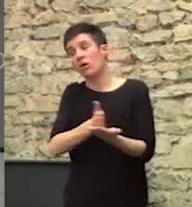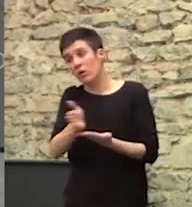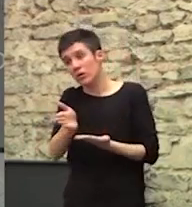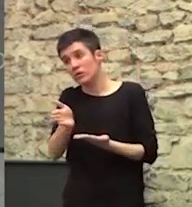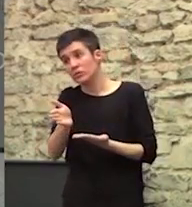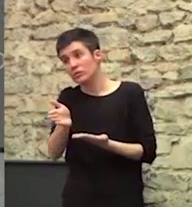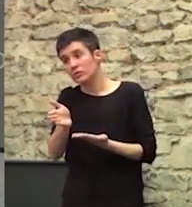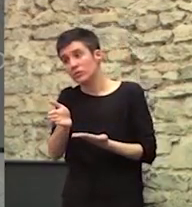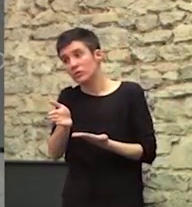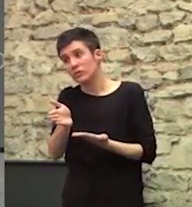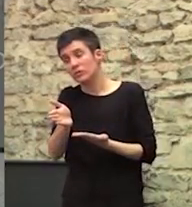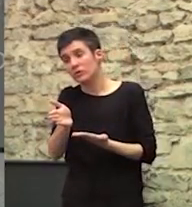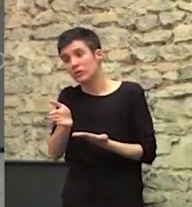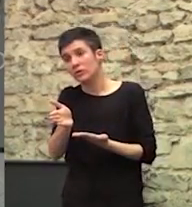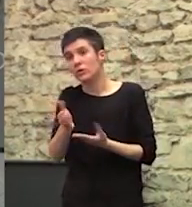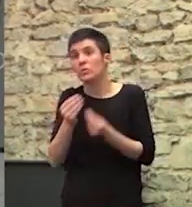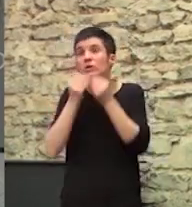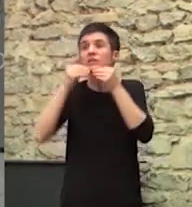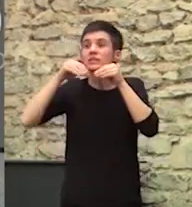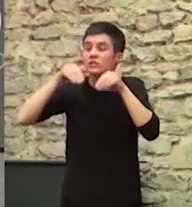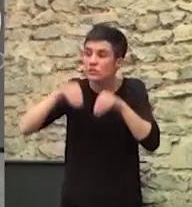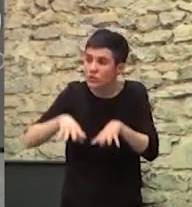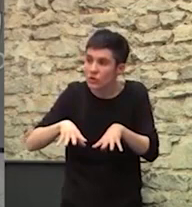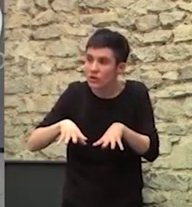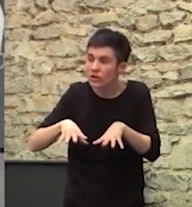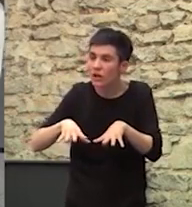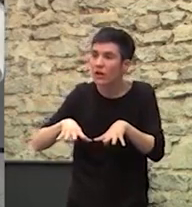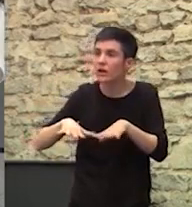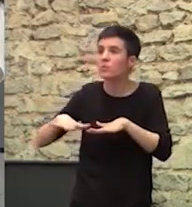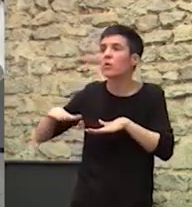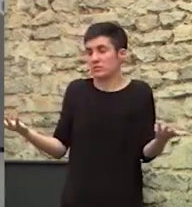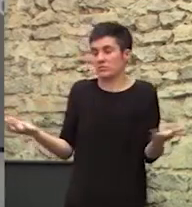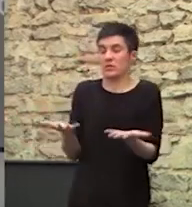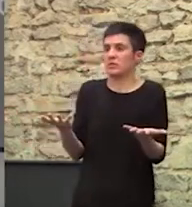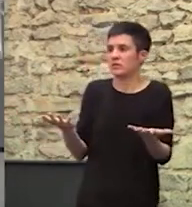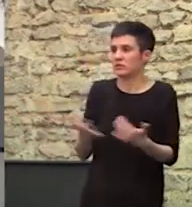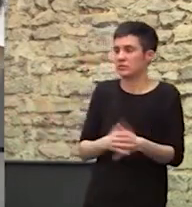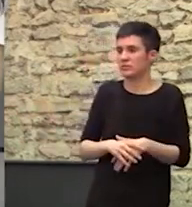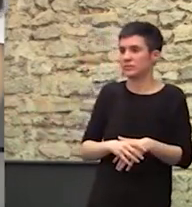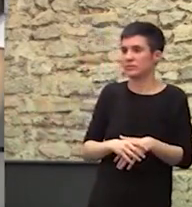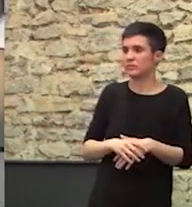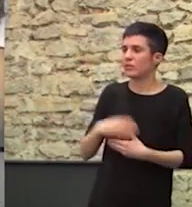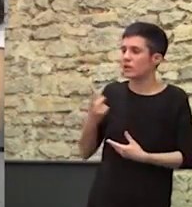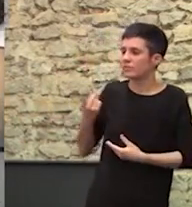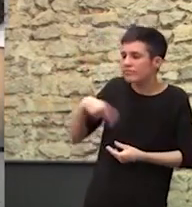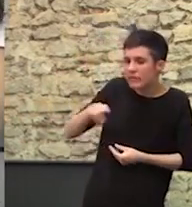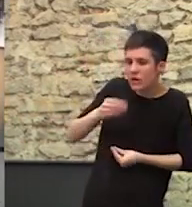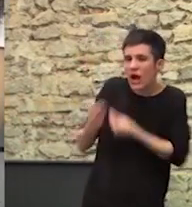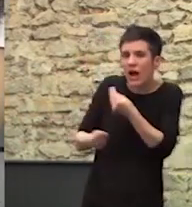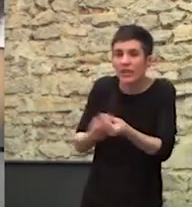La trayectoria Y la historia De los movimientos O nejeristas ¿Qué es lo que han hecho?